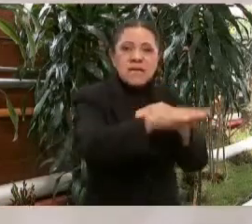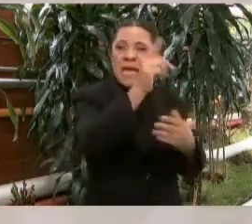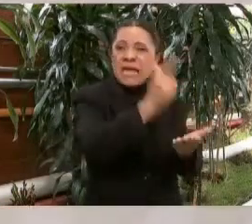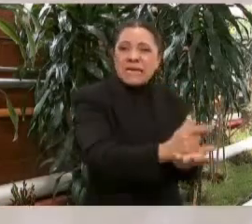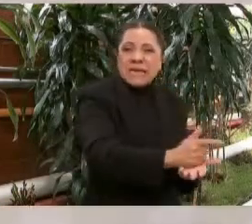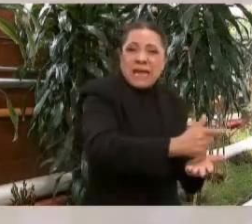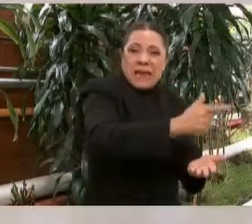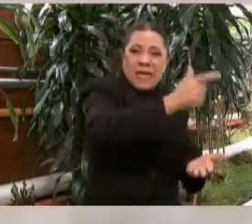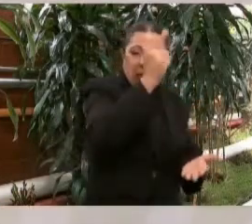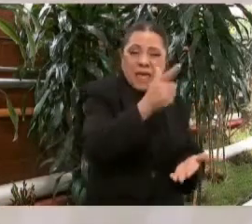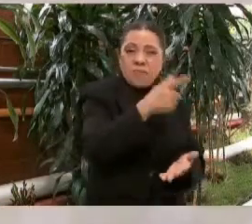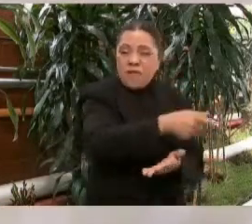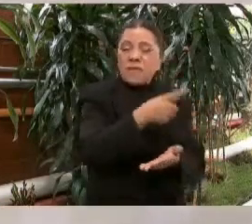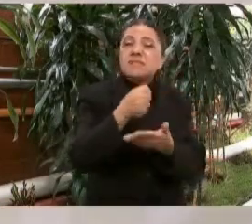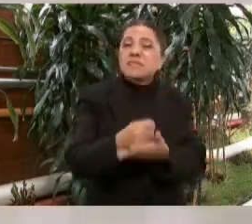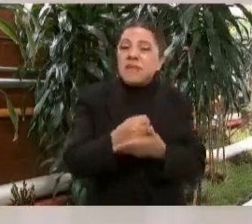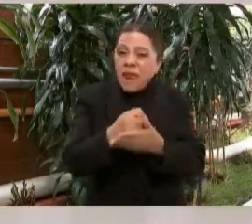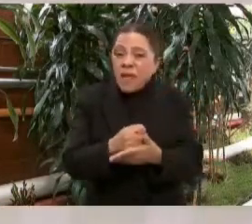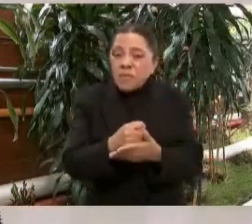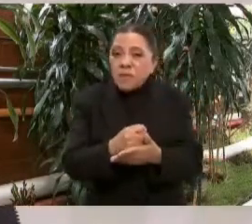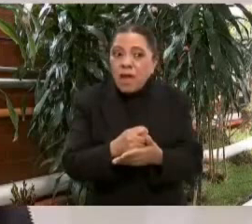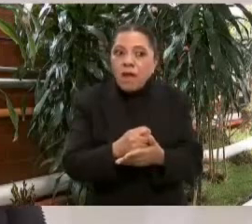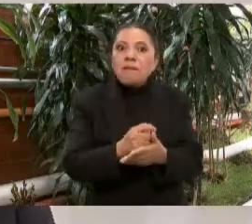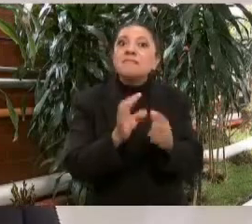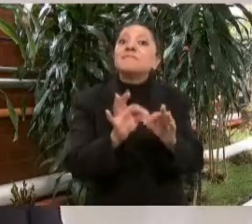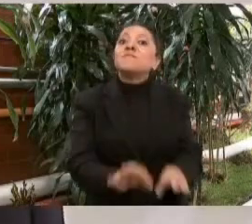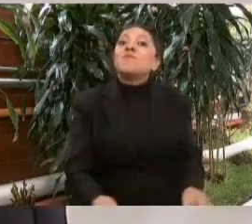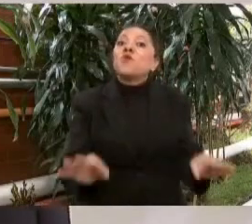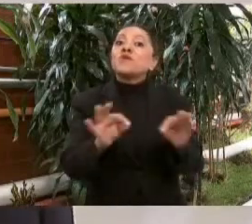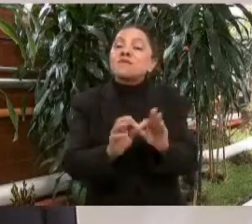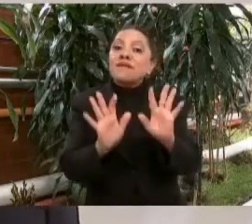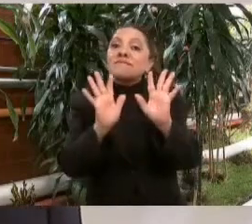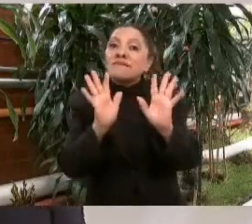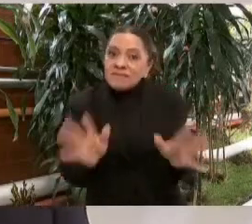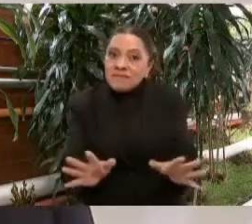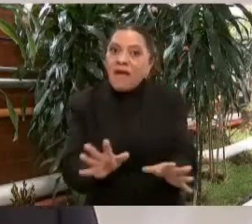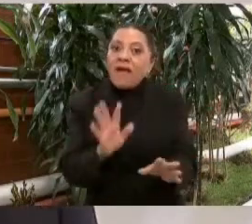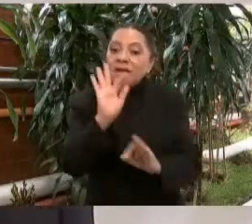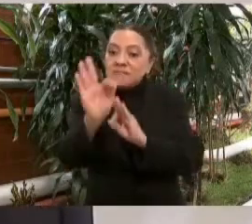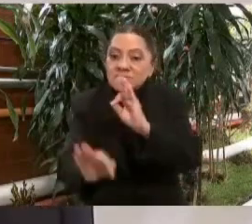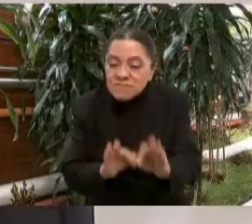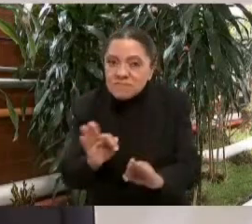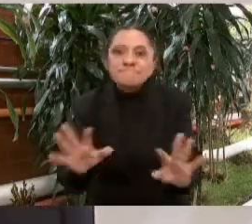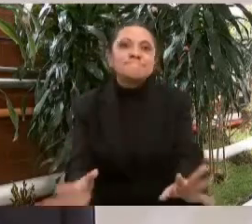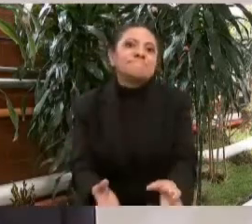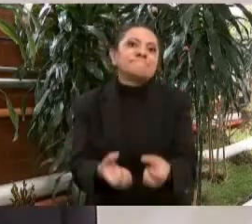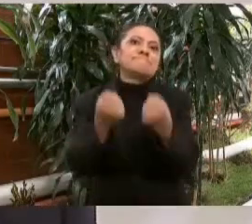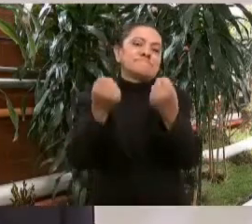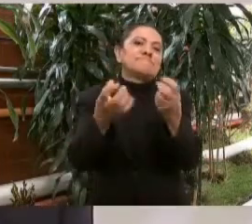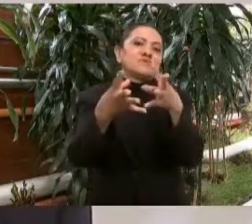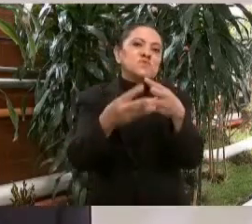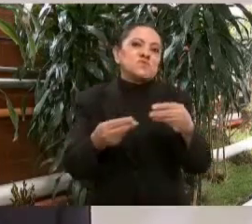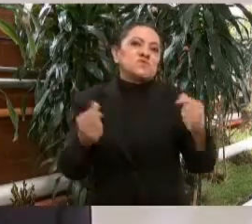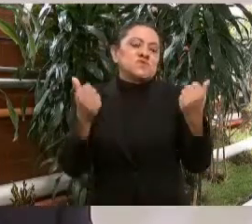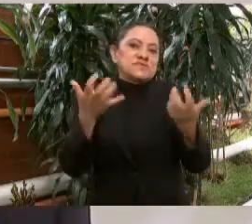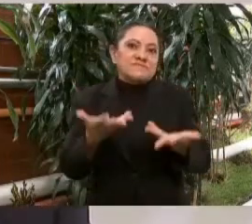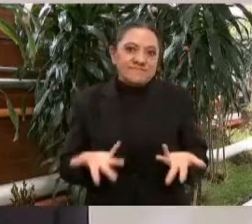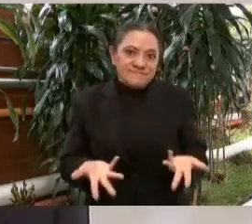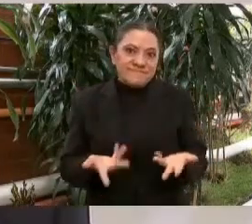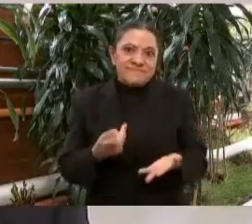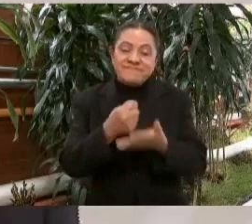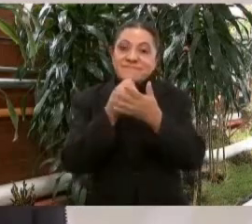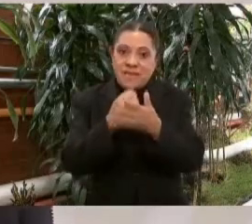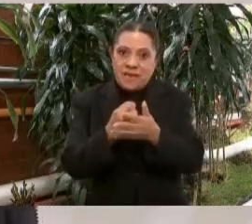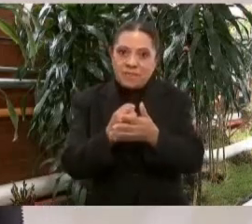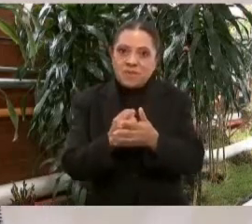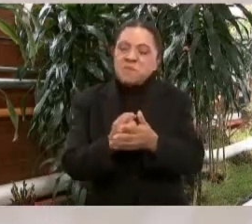Esto es muy importante también decirlo. Bueno, pues me da mucho gusto